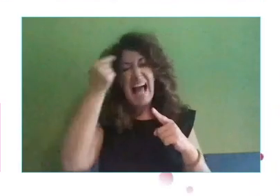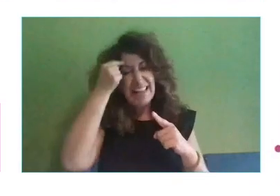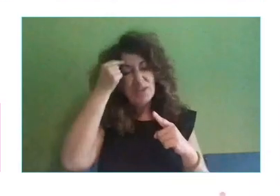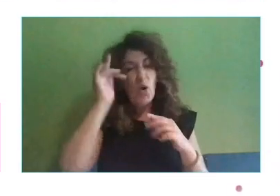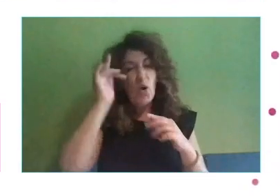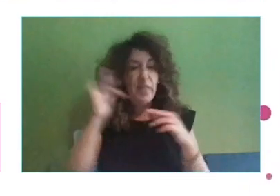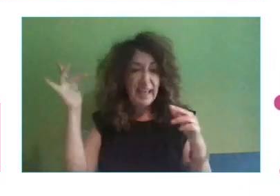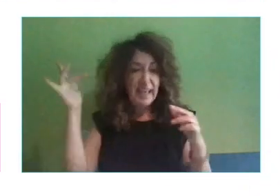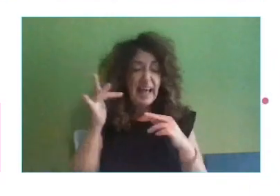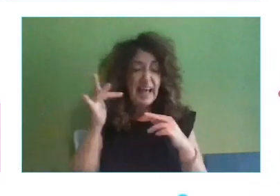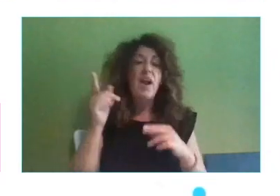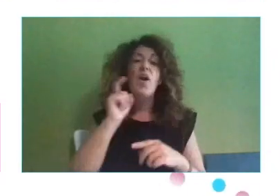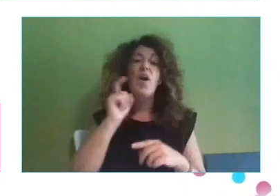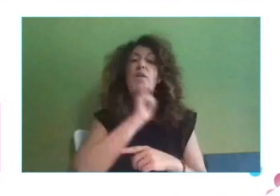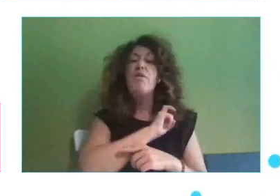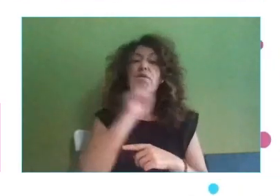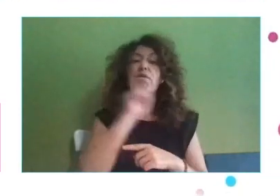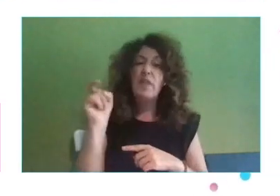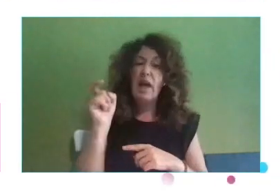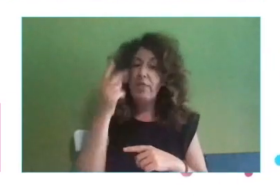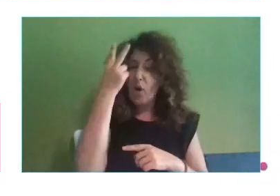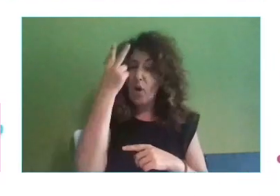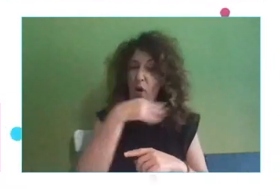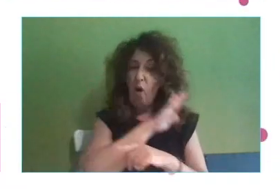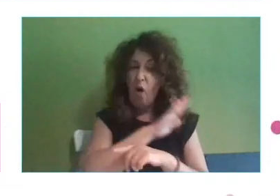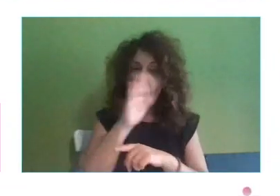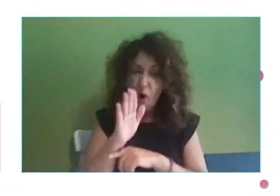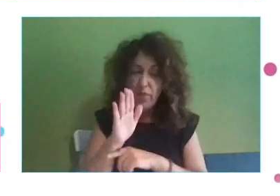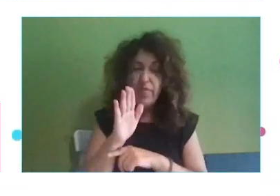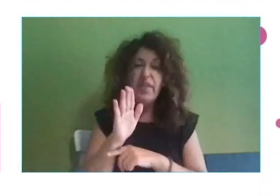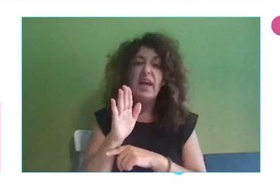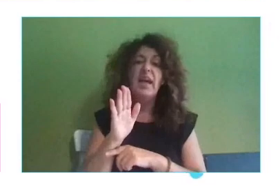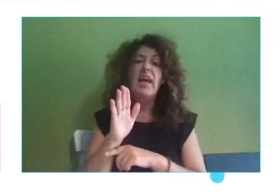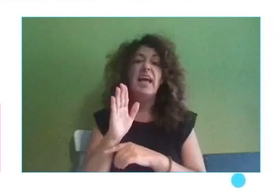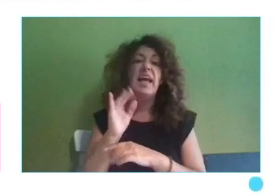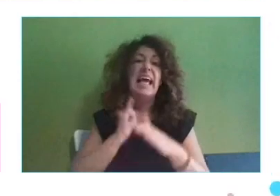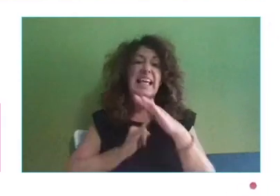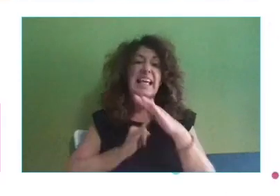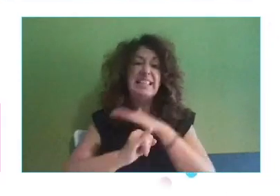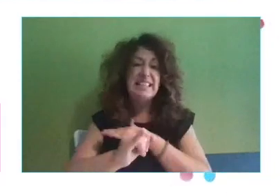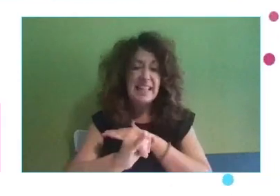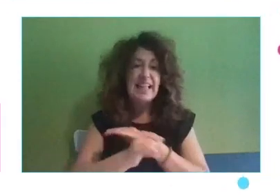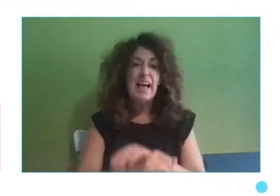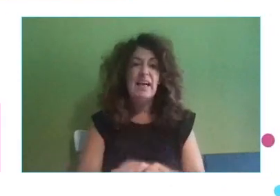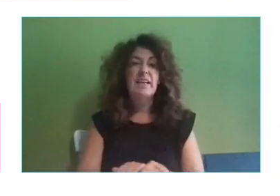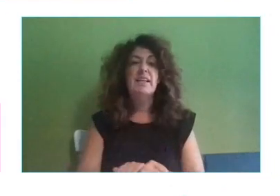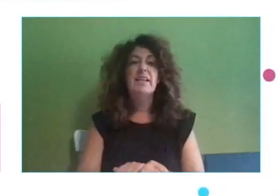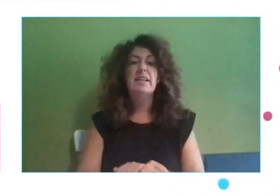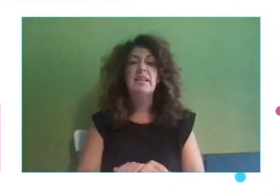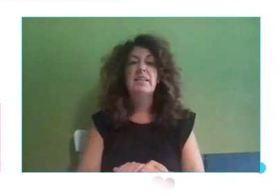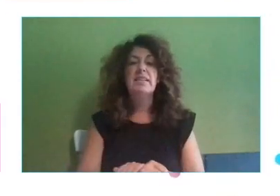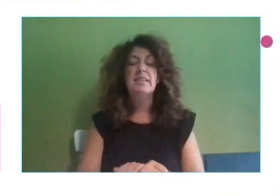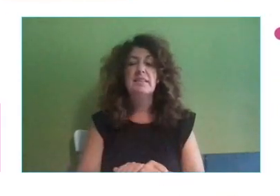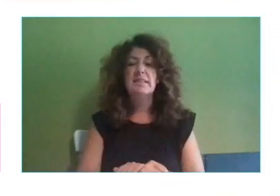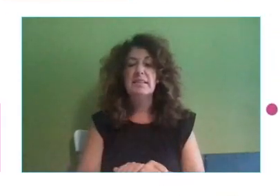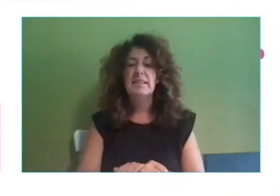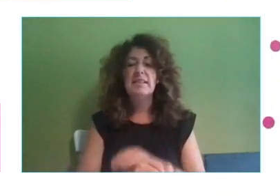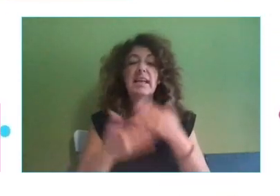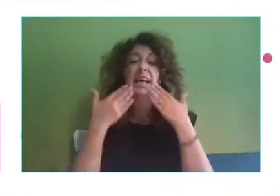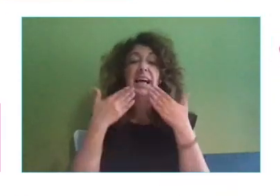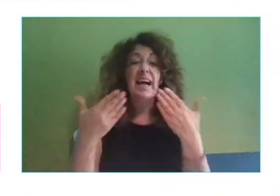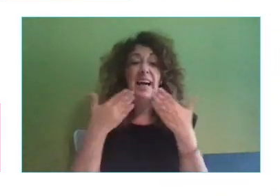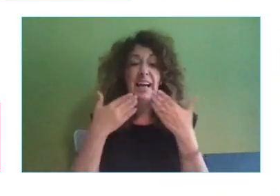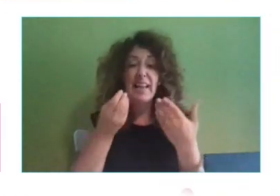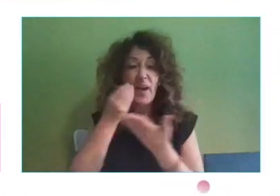aquí en nuestras pantallas. Mónica, te podemos ver y escuchar. Muchas gracias, bienvenida. Muchas gracias. Muchas gracias a